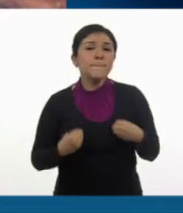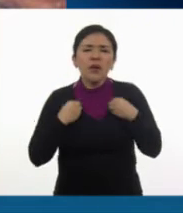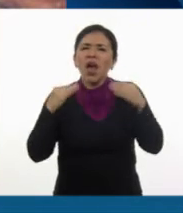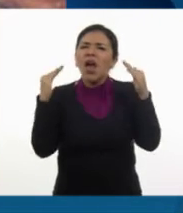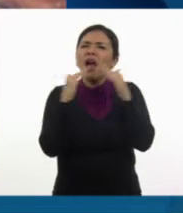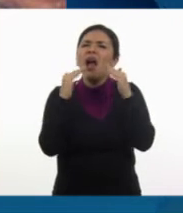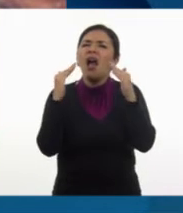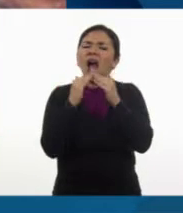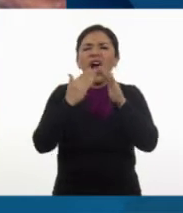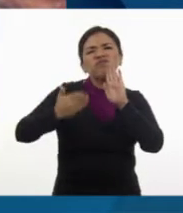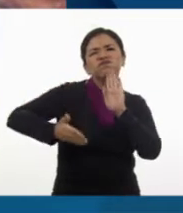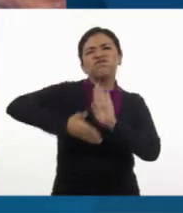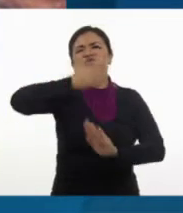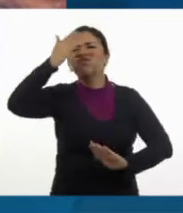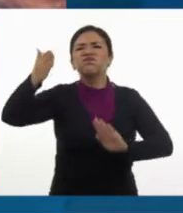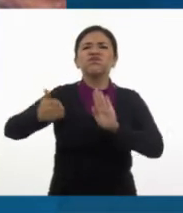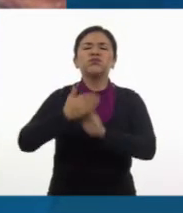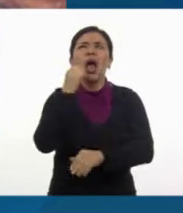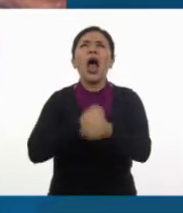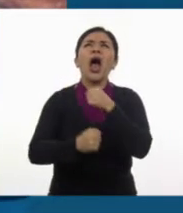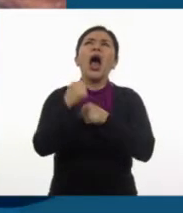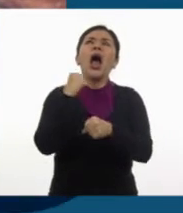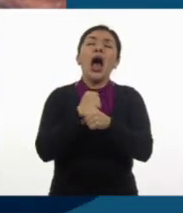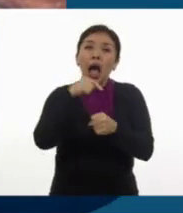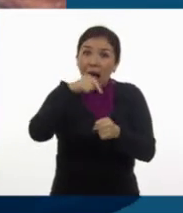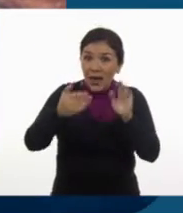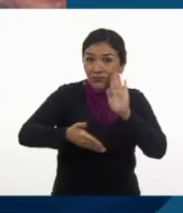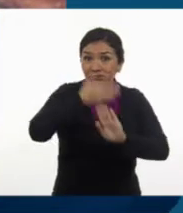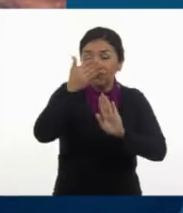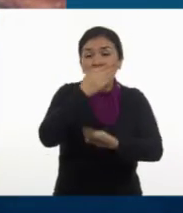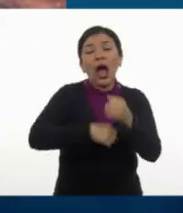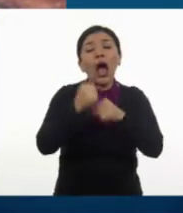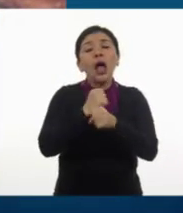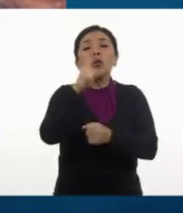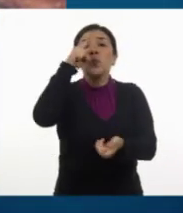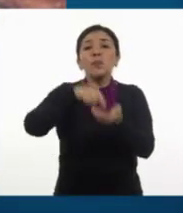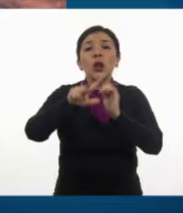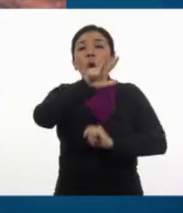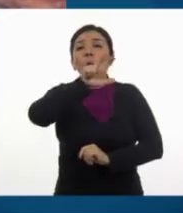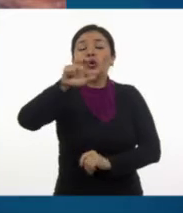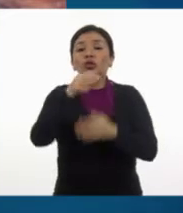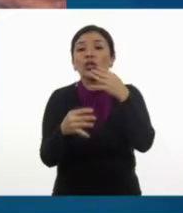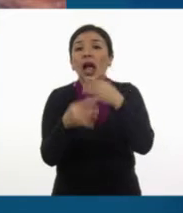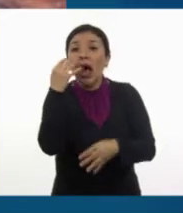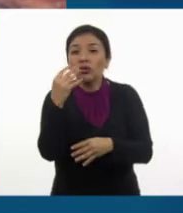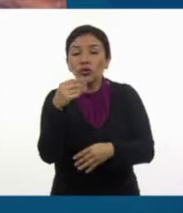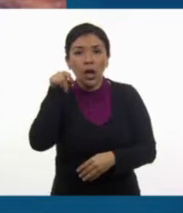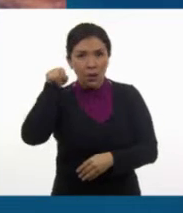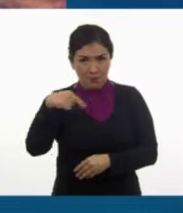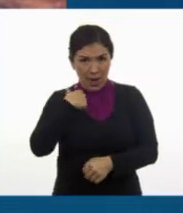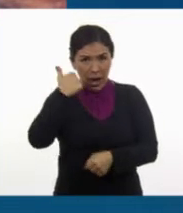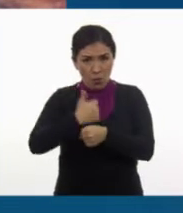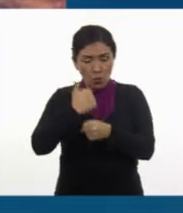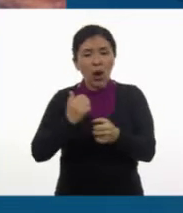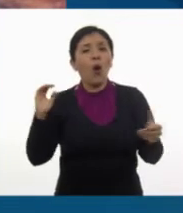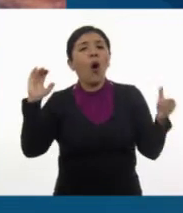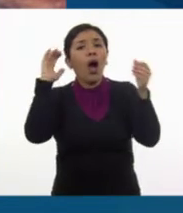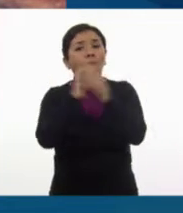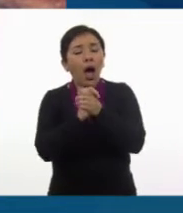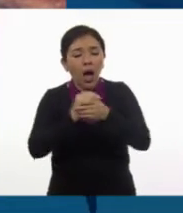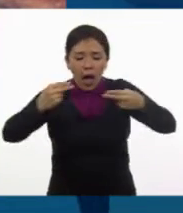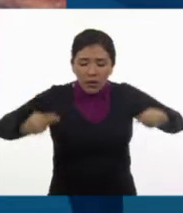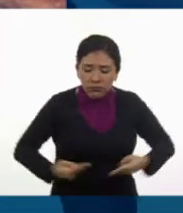casa que se construyó en el año 1814. Él se casó y tuvo